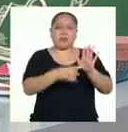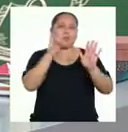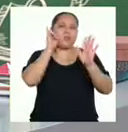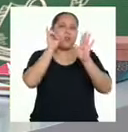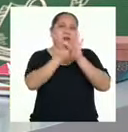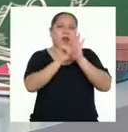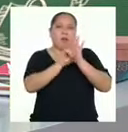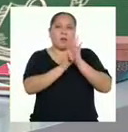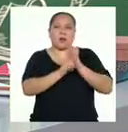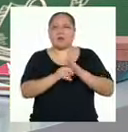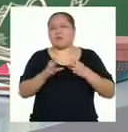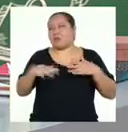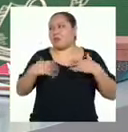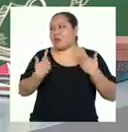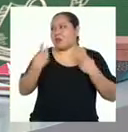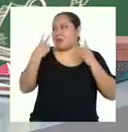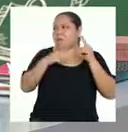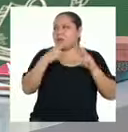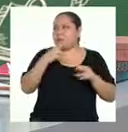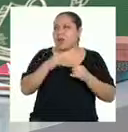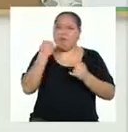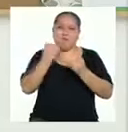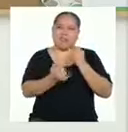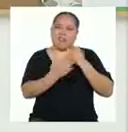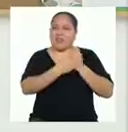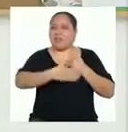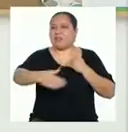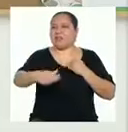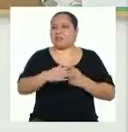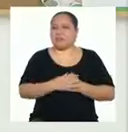de los elementos, podría revisarse por completo al final.